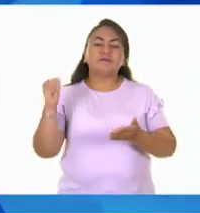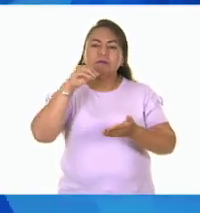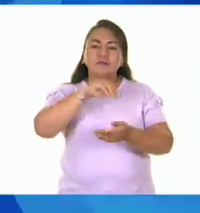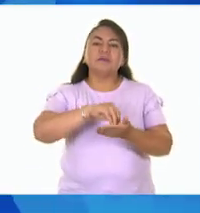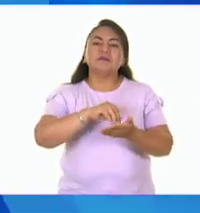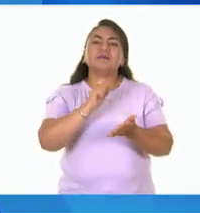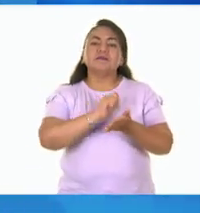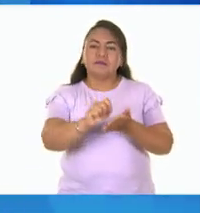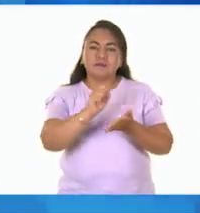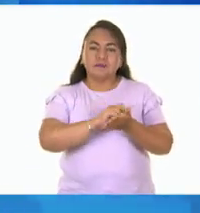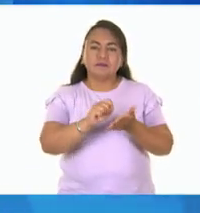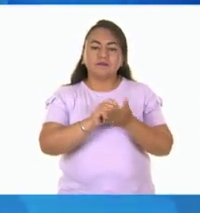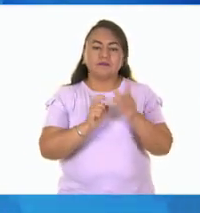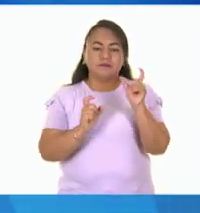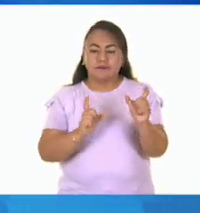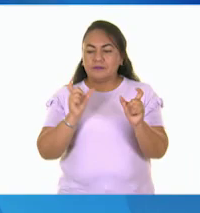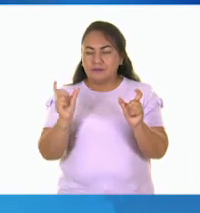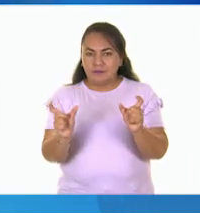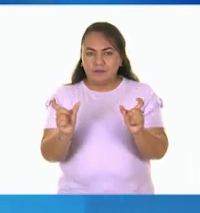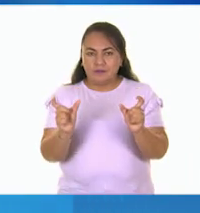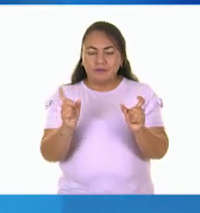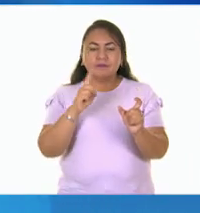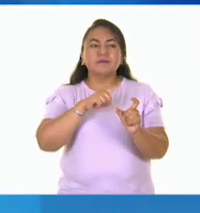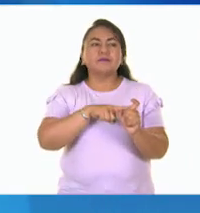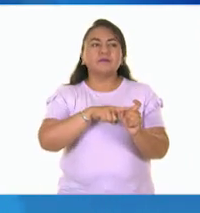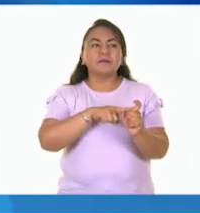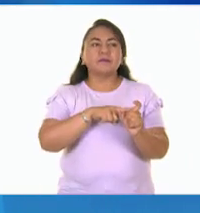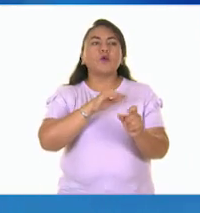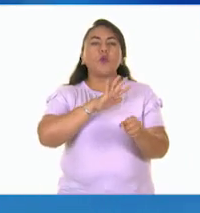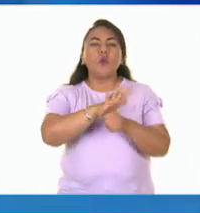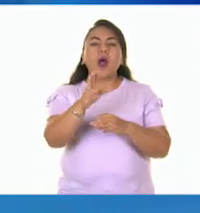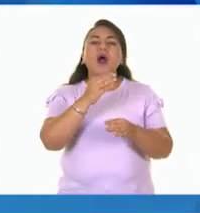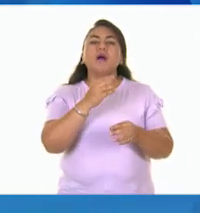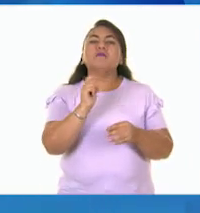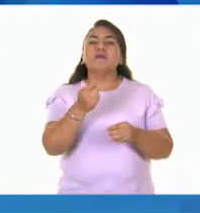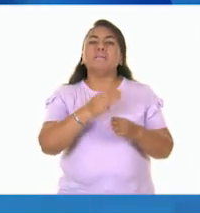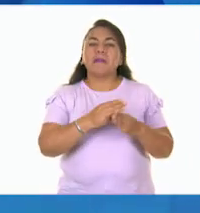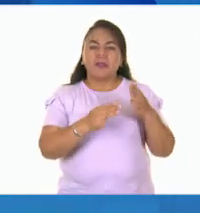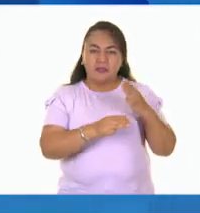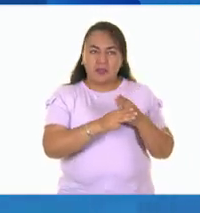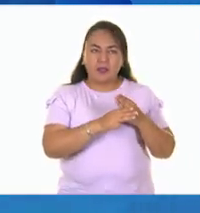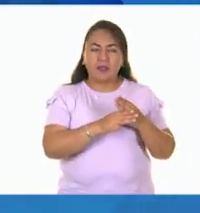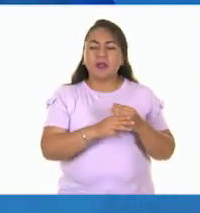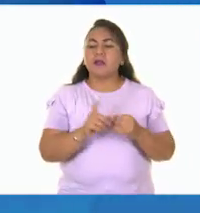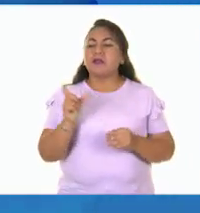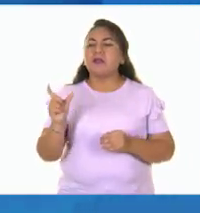colocar dos datos. Objeto y material.